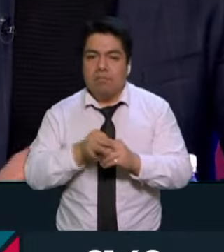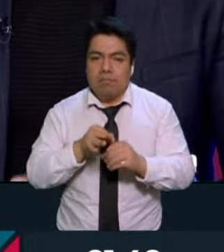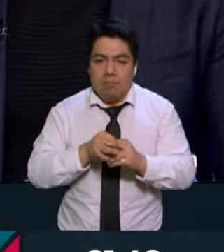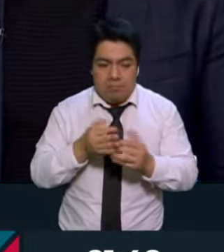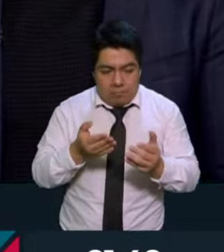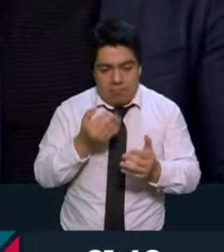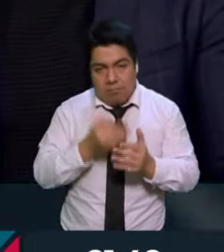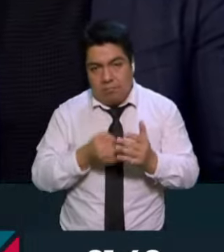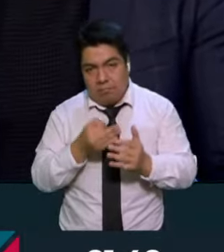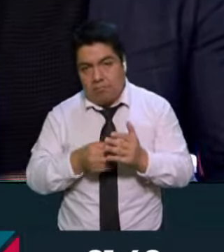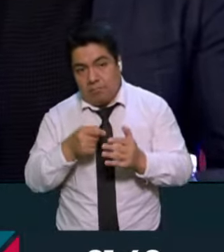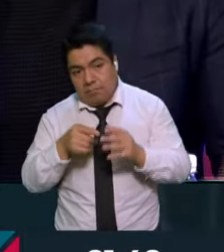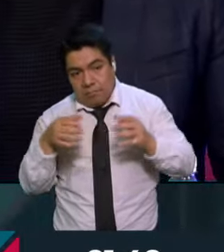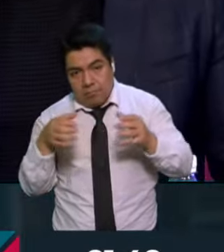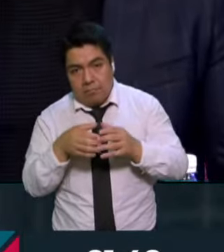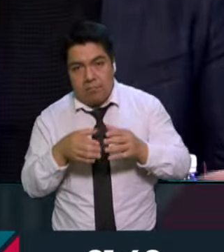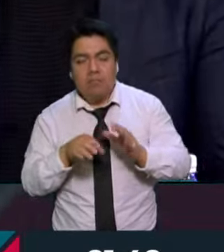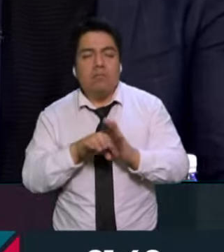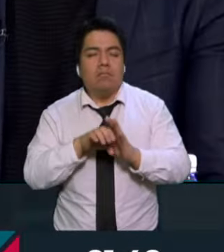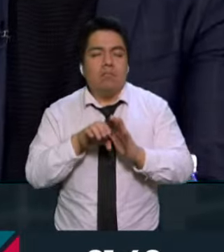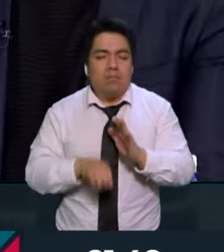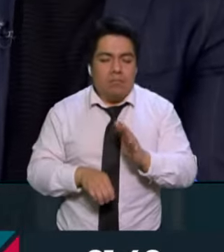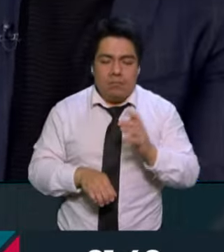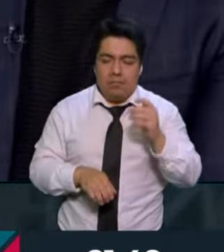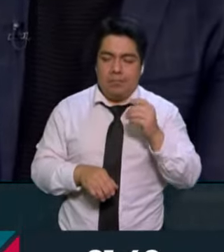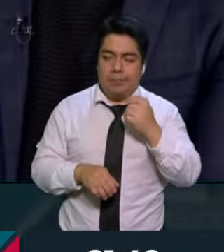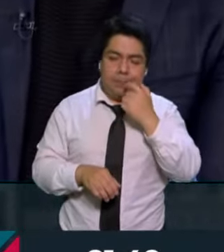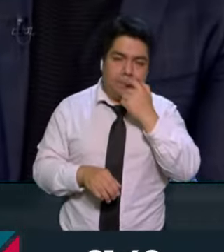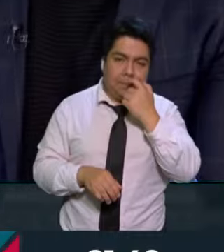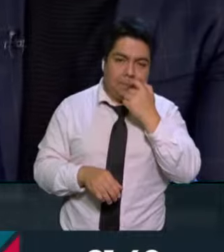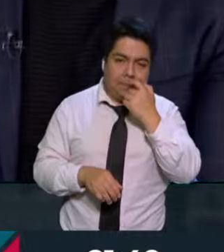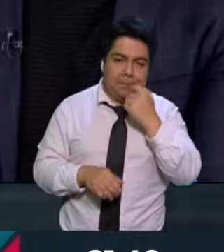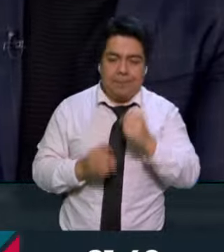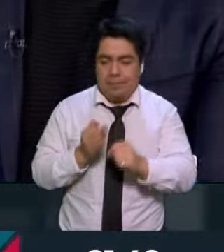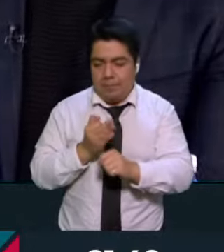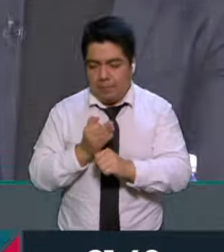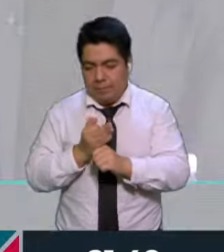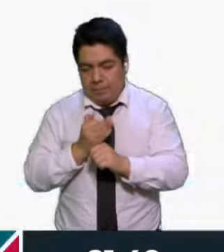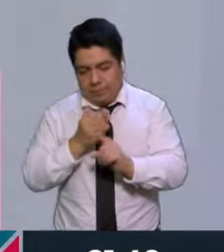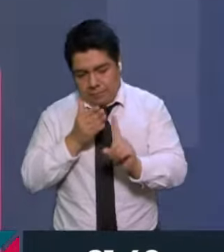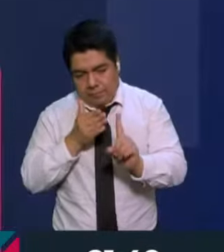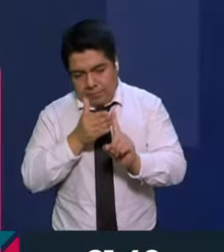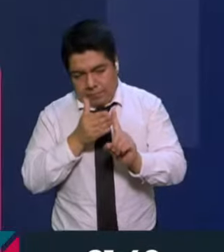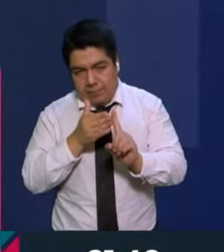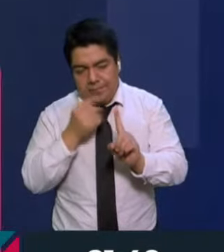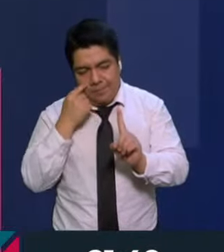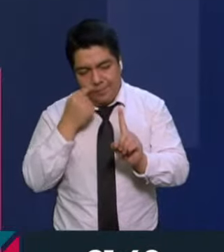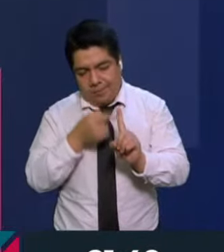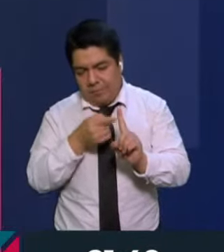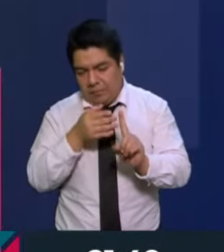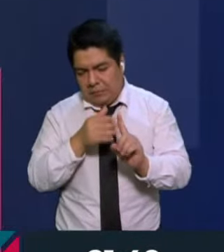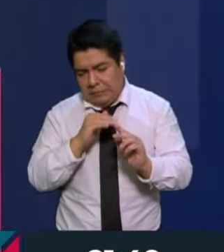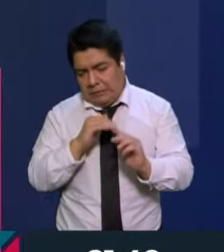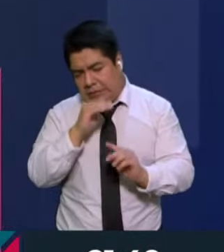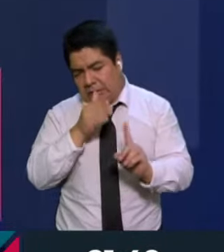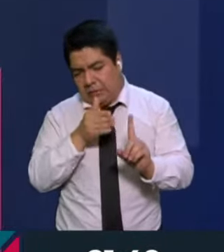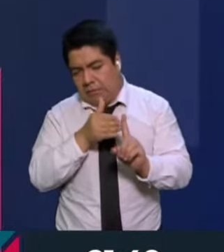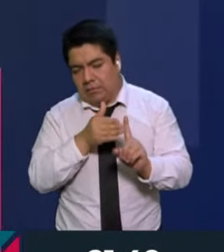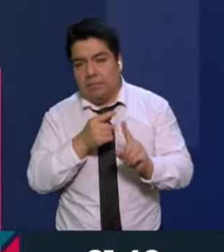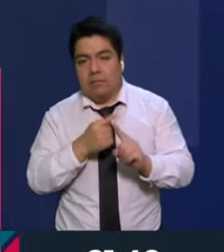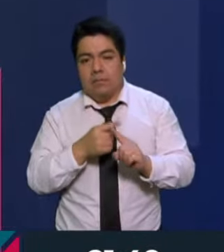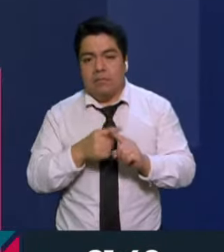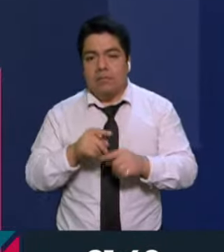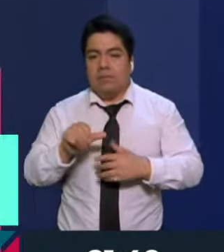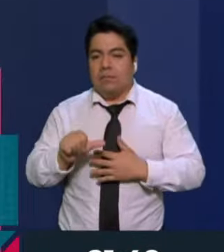se dieron al Congreso y por ejemplo un caso que ahorita está en el punto álgido es el de